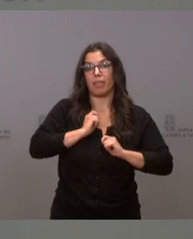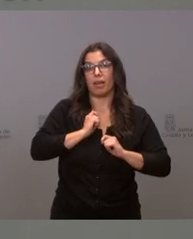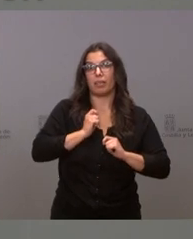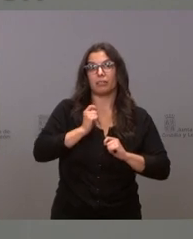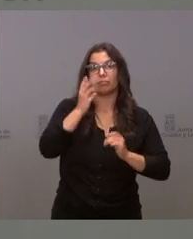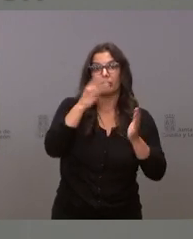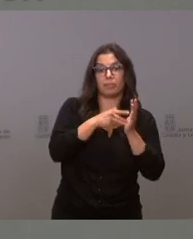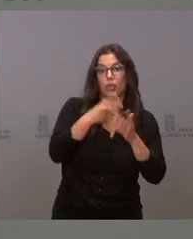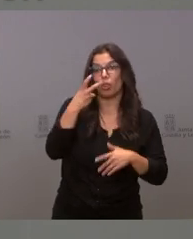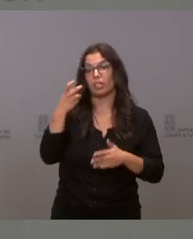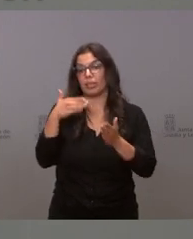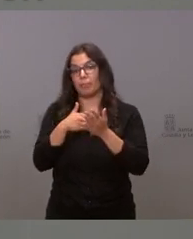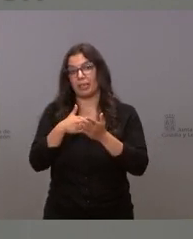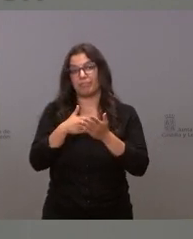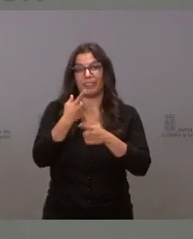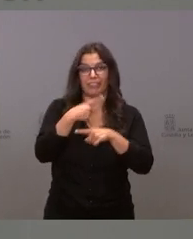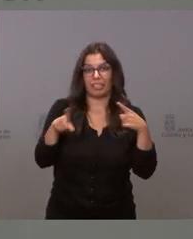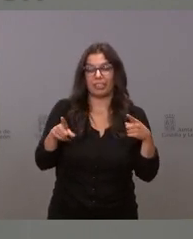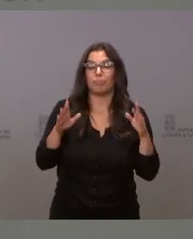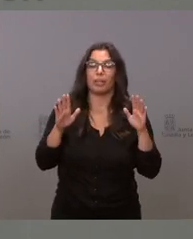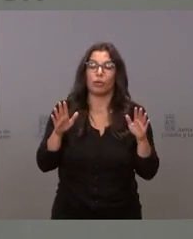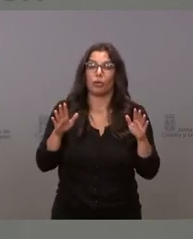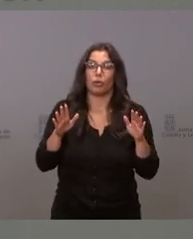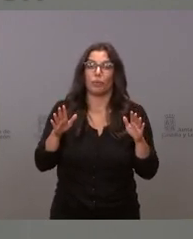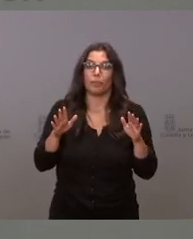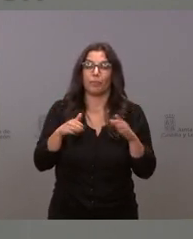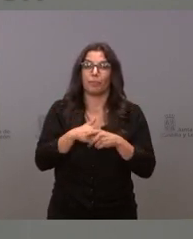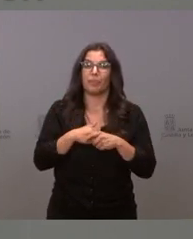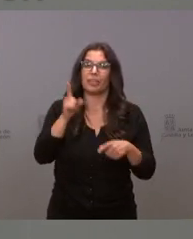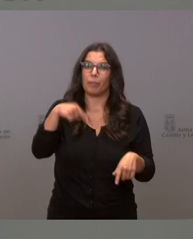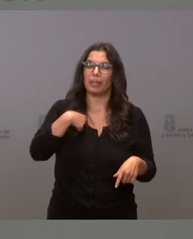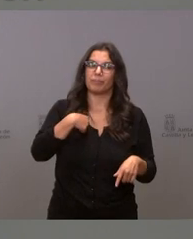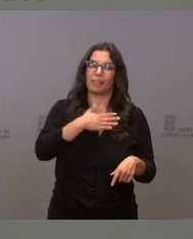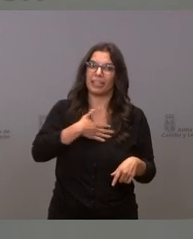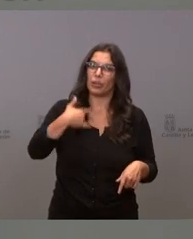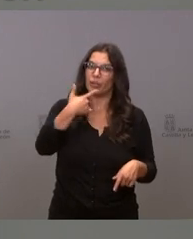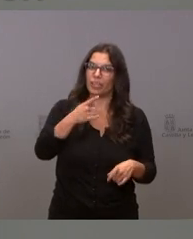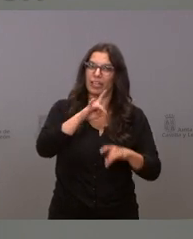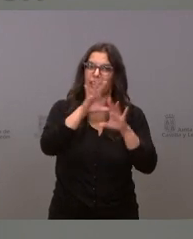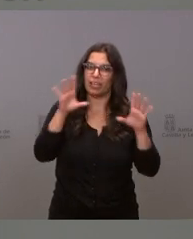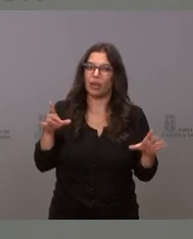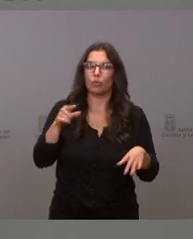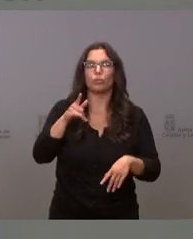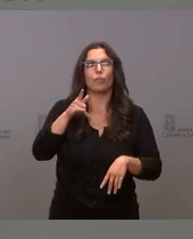cerca pero insisto eso tampoco y también quiero dejarlo claro yo no sé si esto es culpa